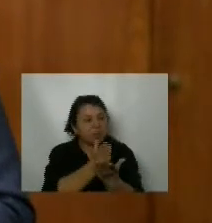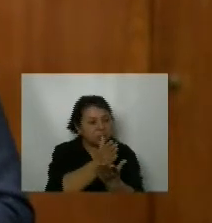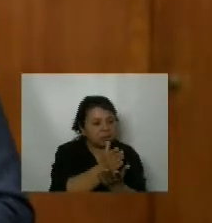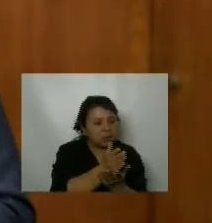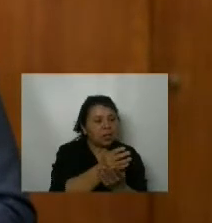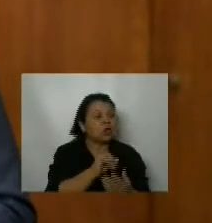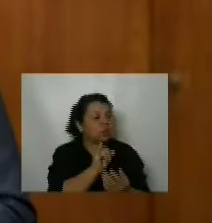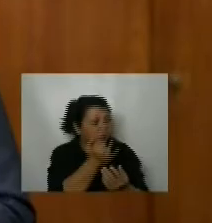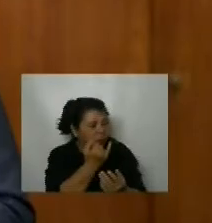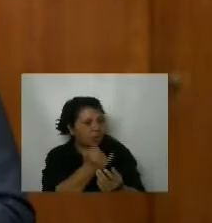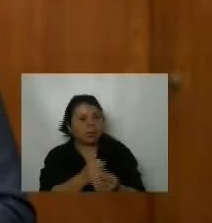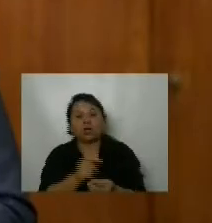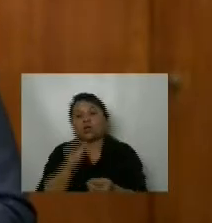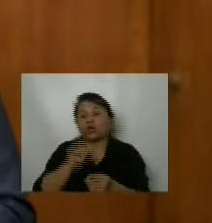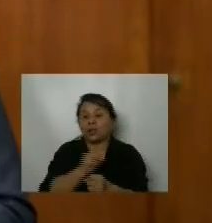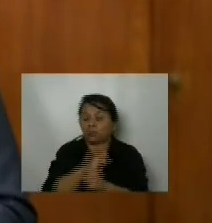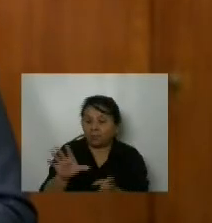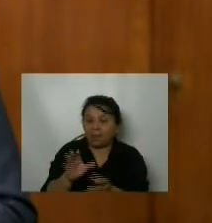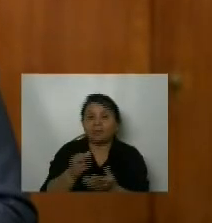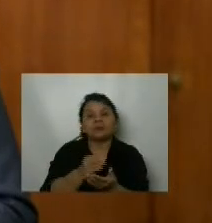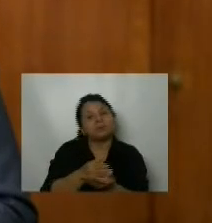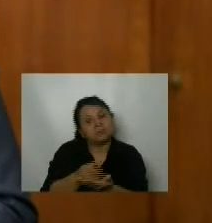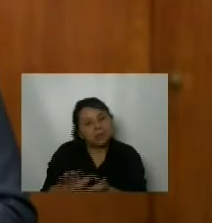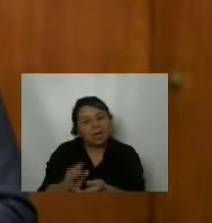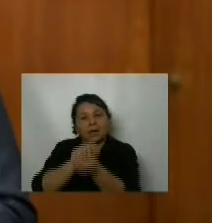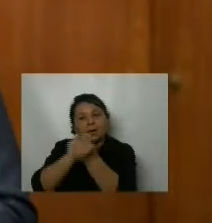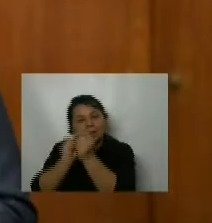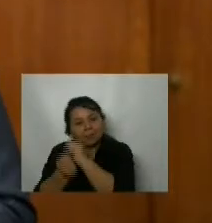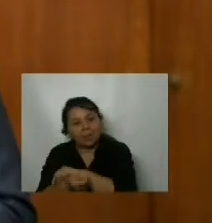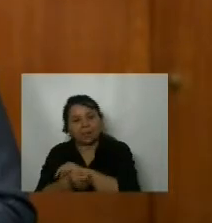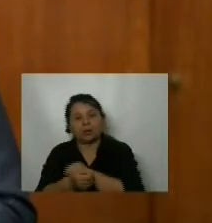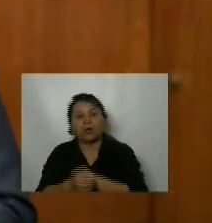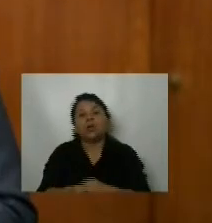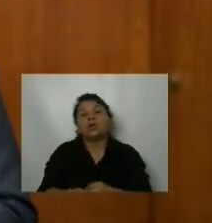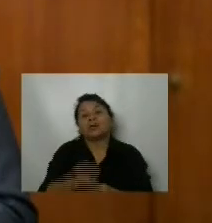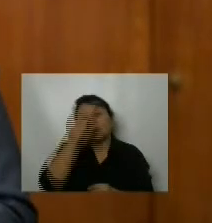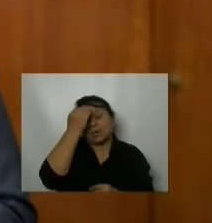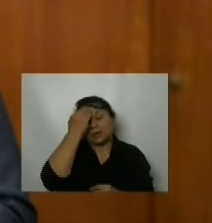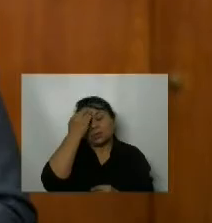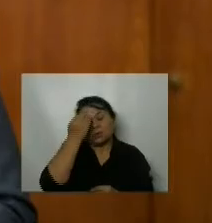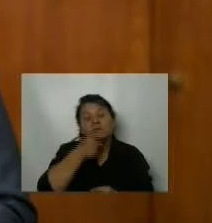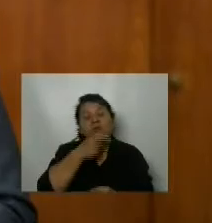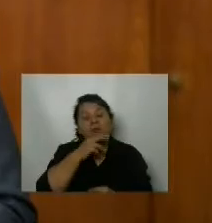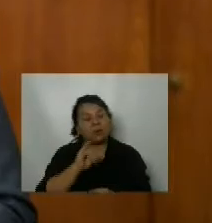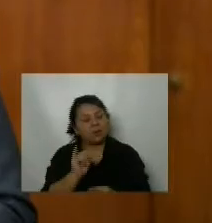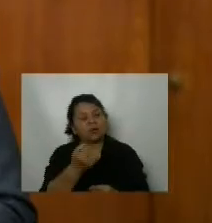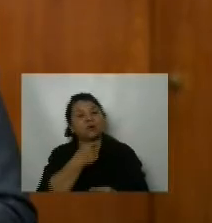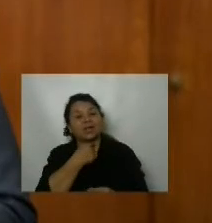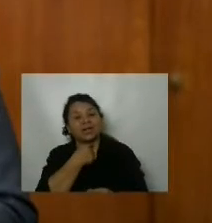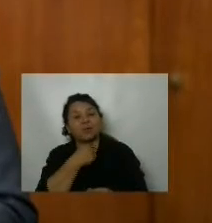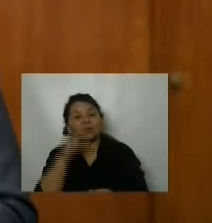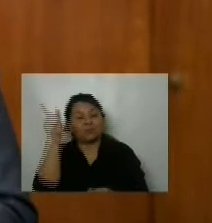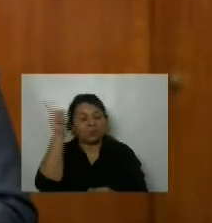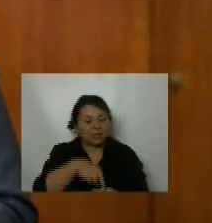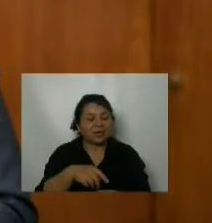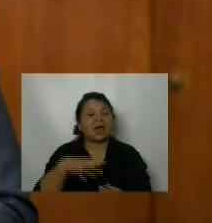acaban los planes. Ya lo ha dicho el presidente. No es una decisión mía, es una decisión del presidente y que la acompañamos y la compartimos. Si no, la tenemos juntos.